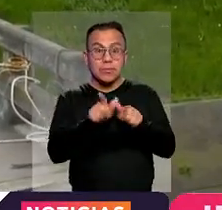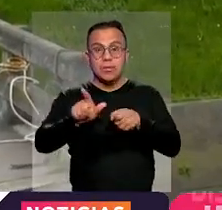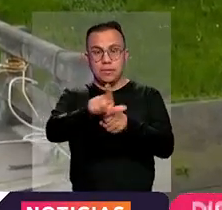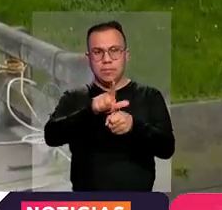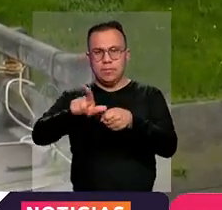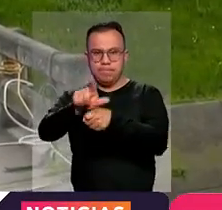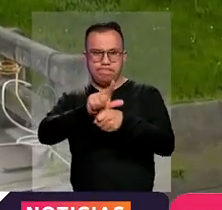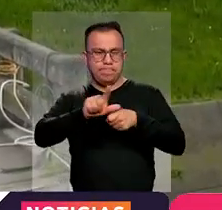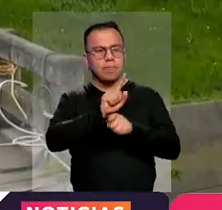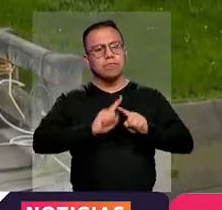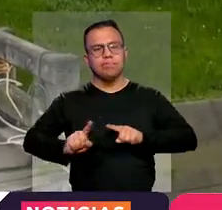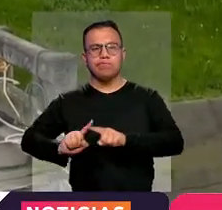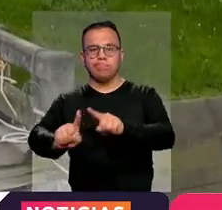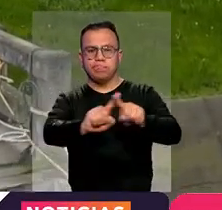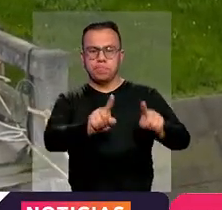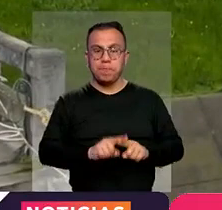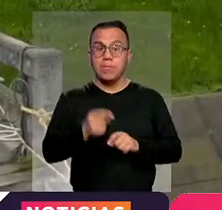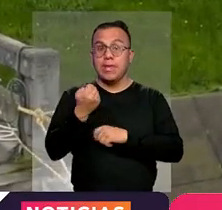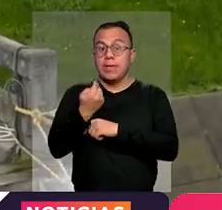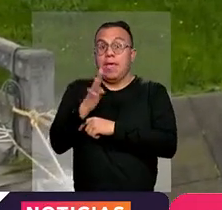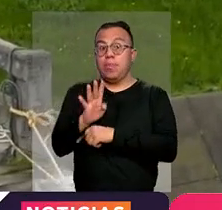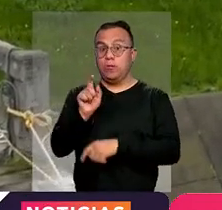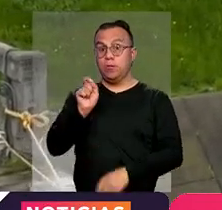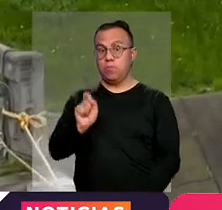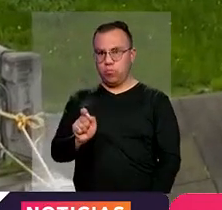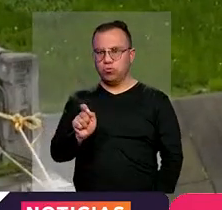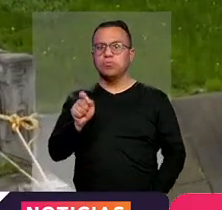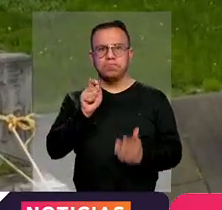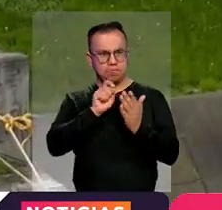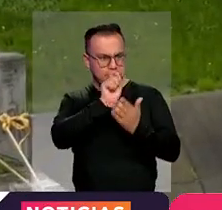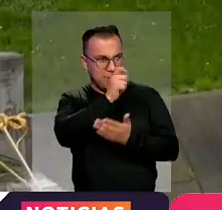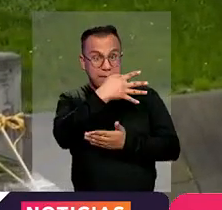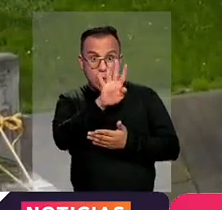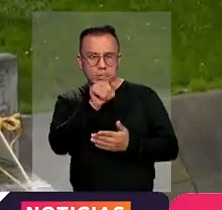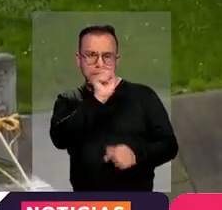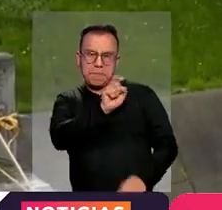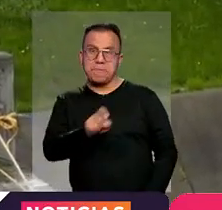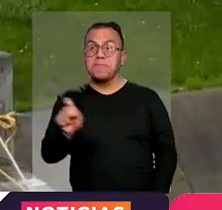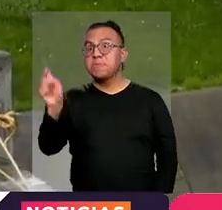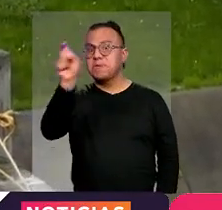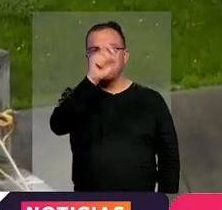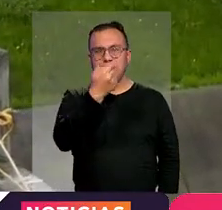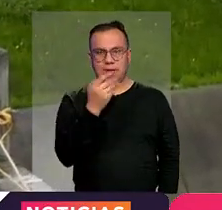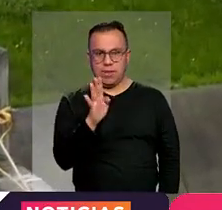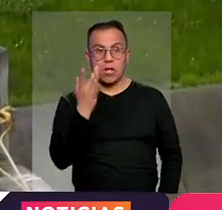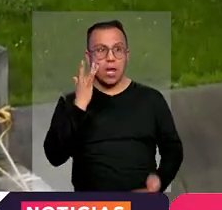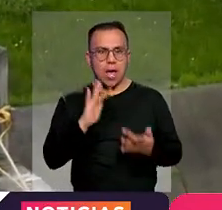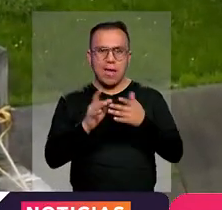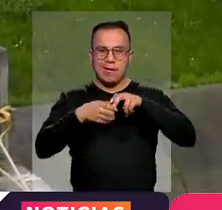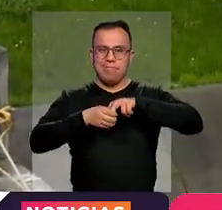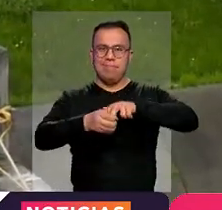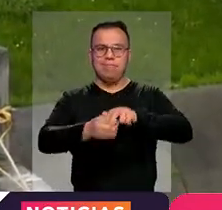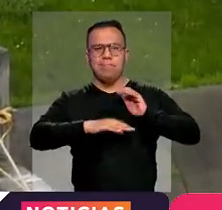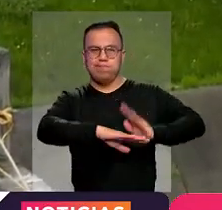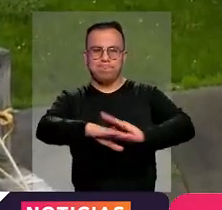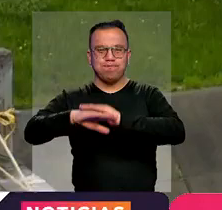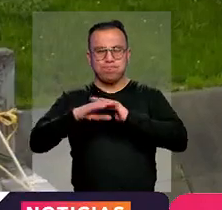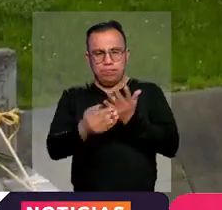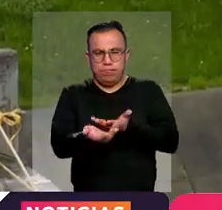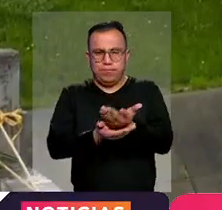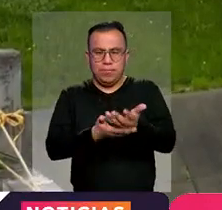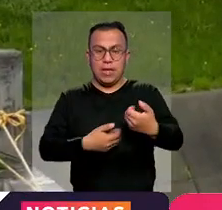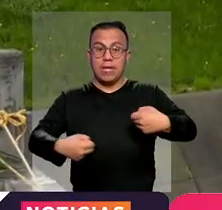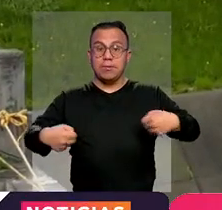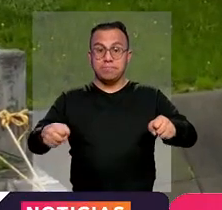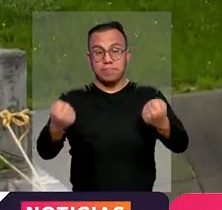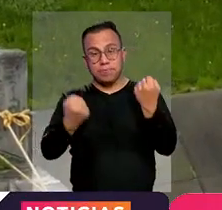en diferentes estados de emergencia. Son 14 puntos que han presentado deslizamientos. Además, la Secretaría de Movilidad entregó unas recomendaciones para los